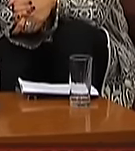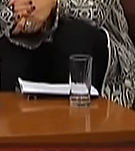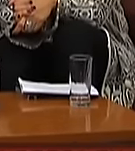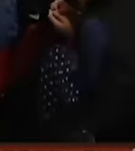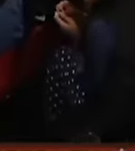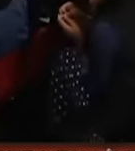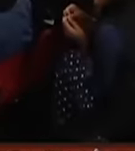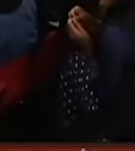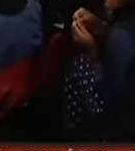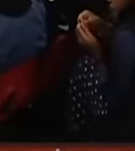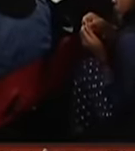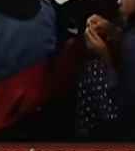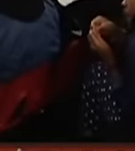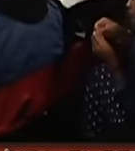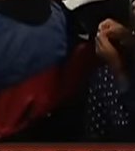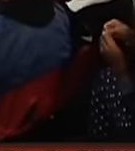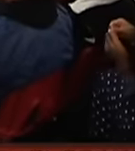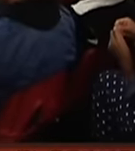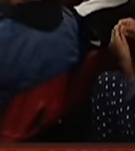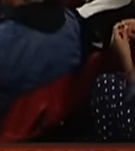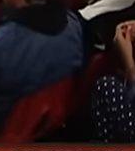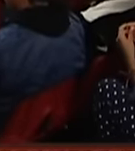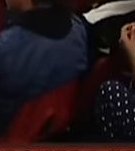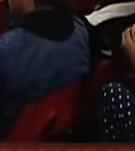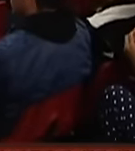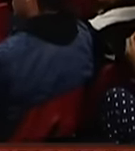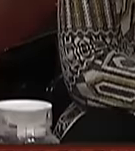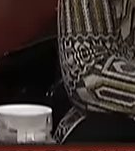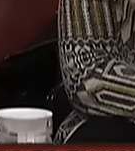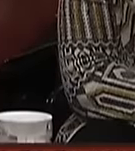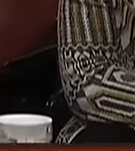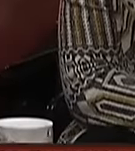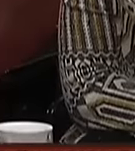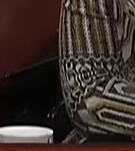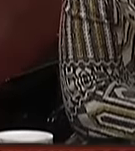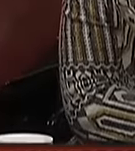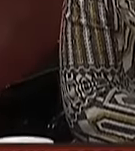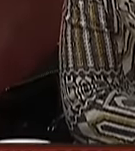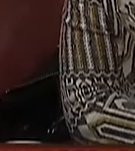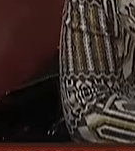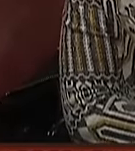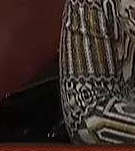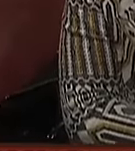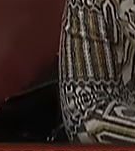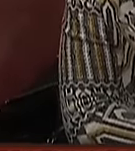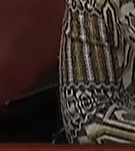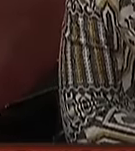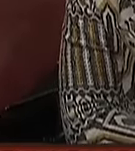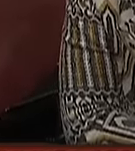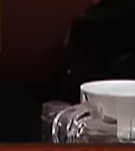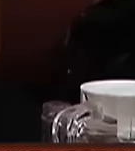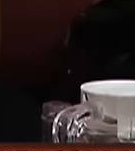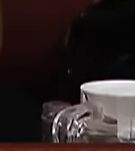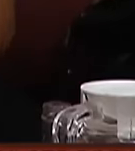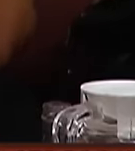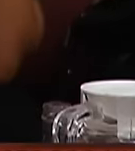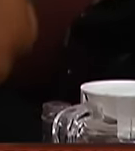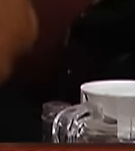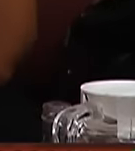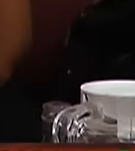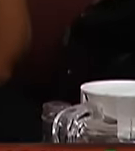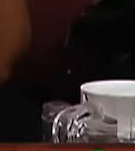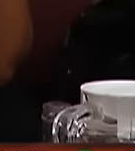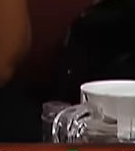historias de espectros fantasmas y otras visiones la compilación incluye narraciones de escritores famosos de